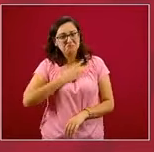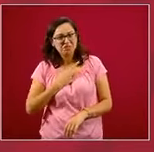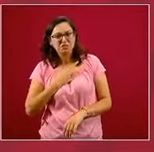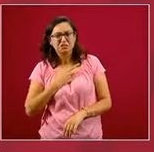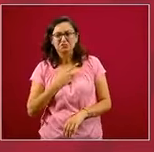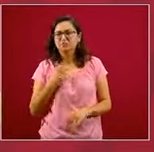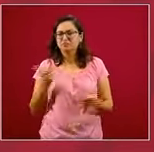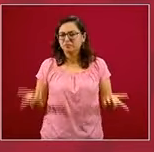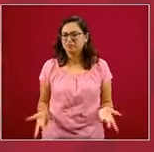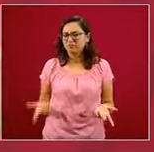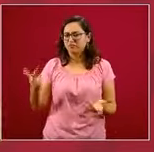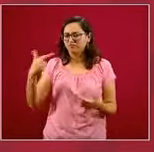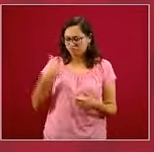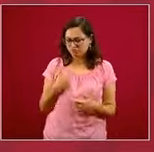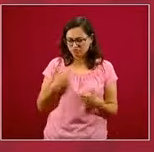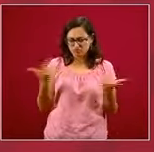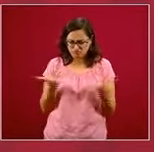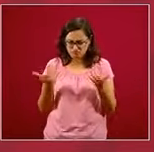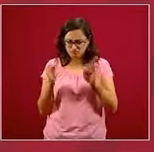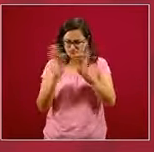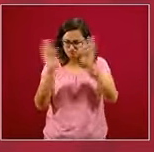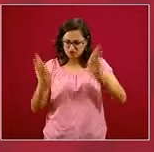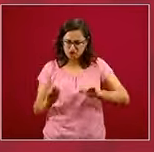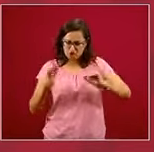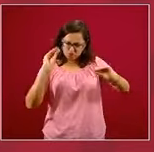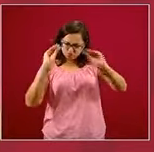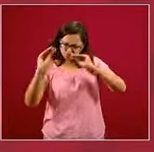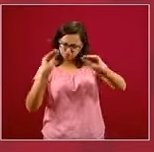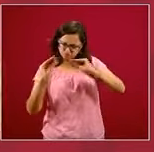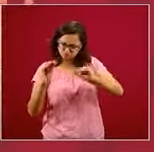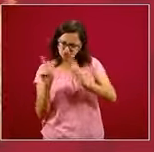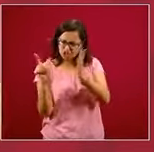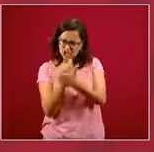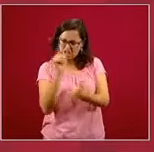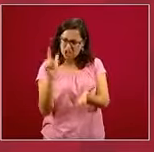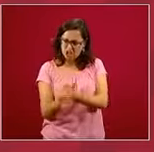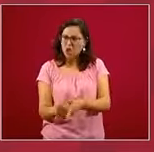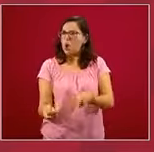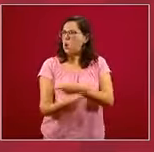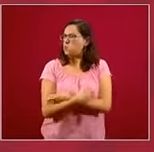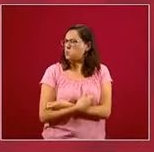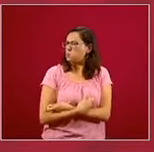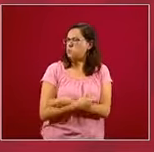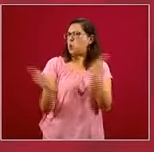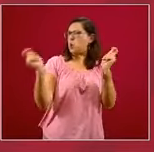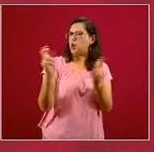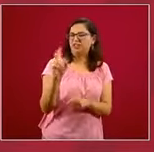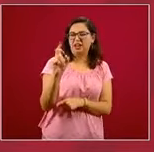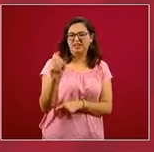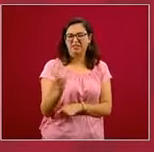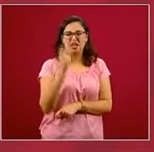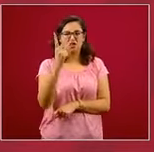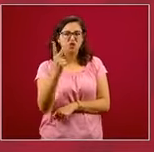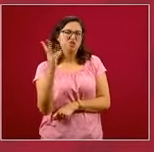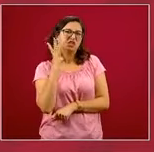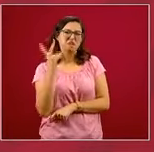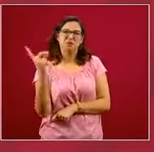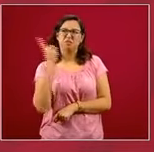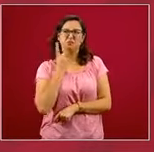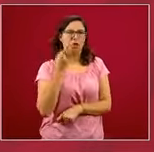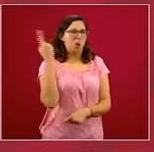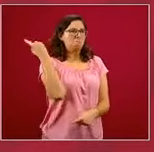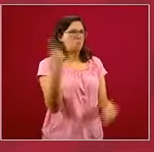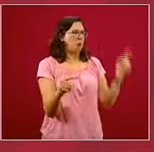rumoraba que yo mandé a hacer un formato de ley y que lo distribuí en los 32 congresos estatales, dando